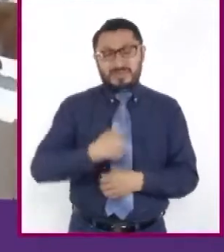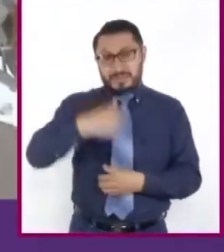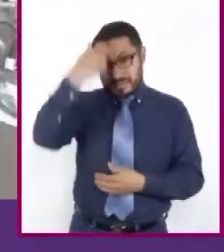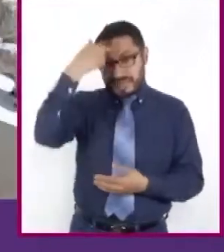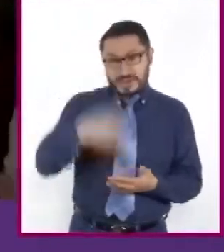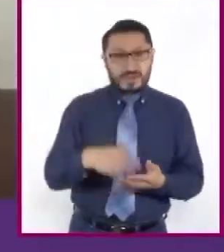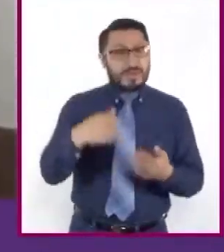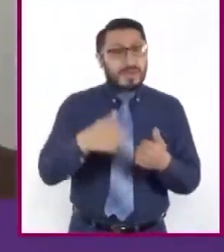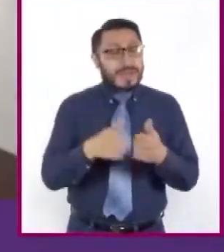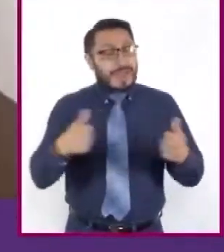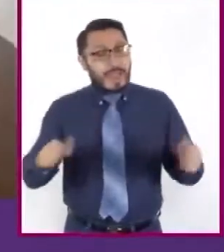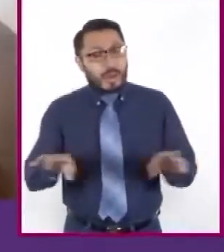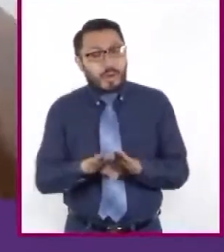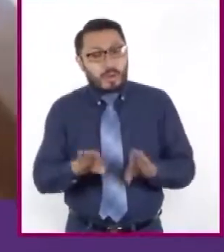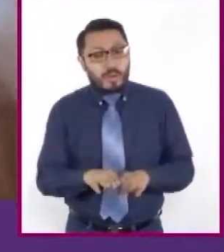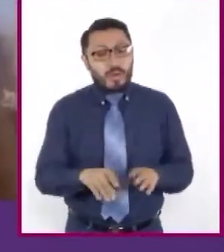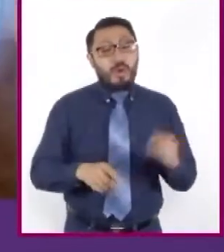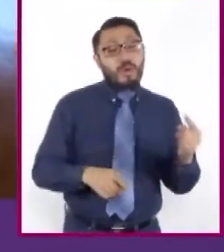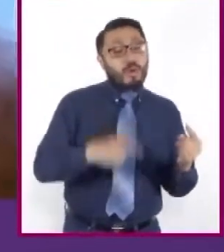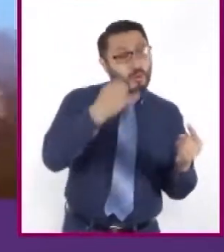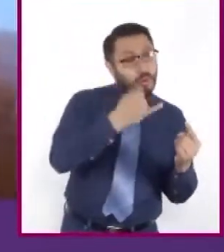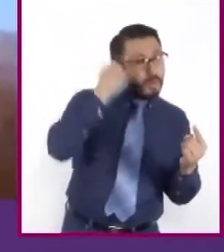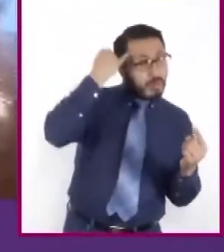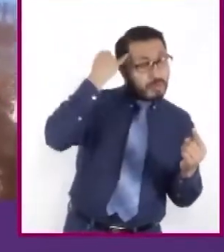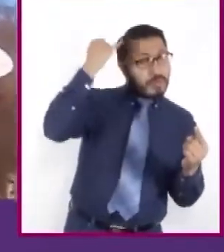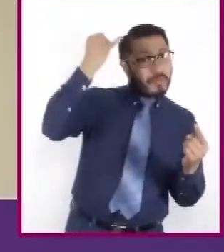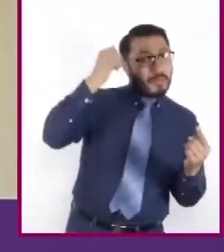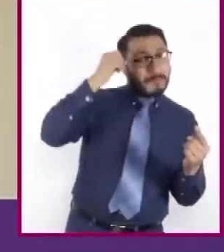determinado que unos son más caros que los otros.